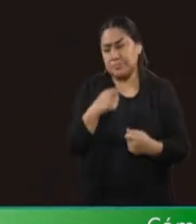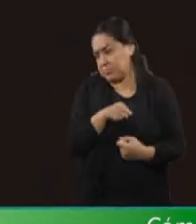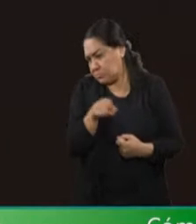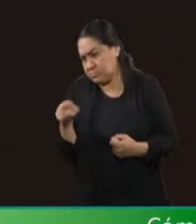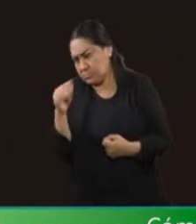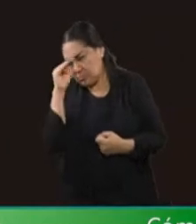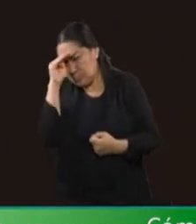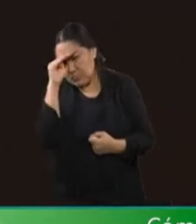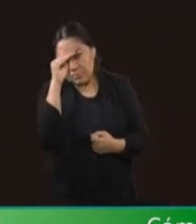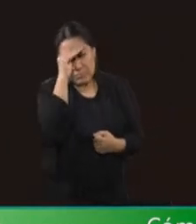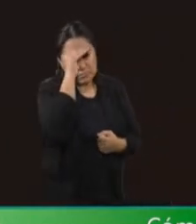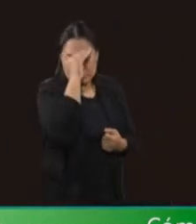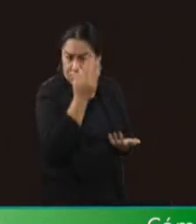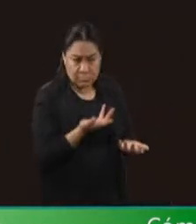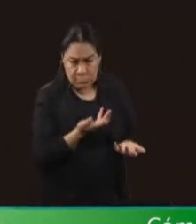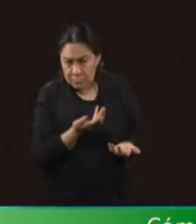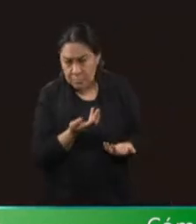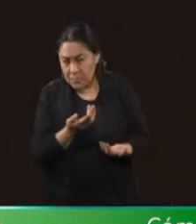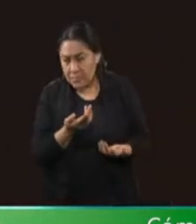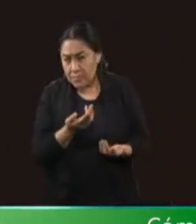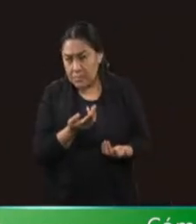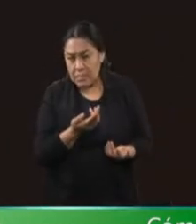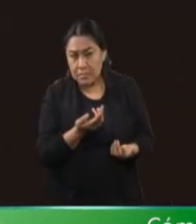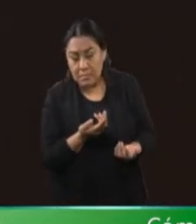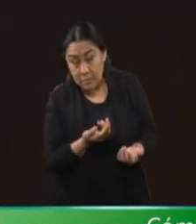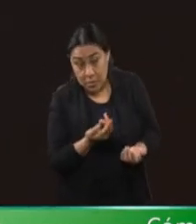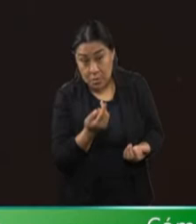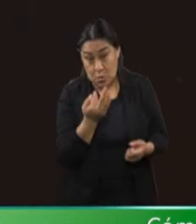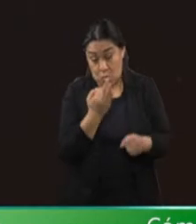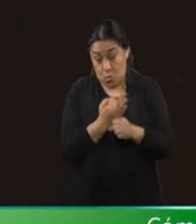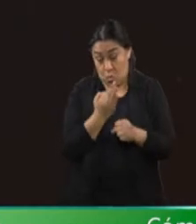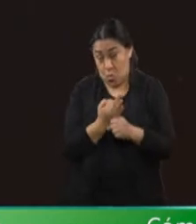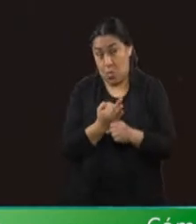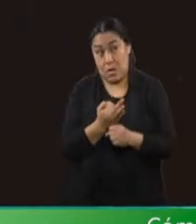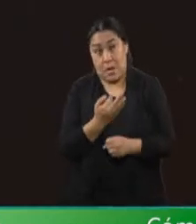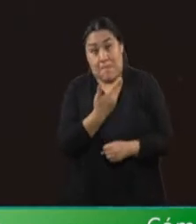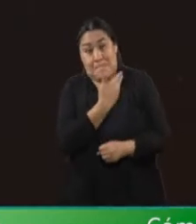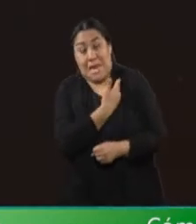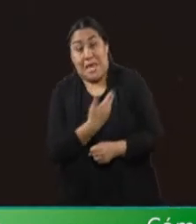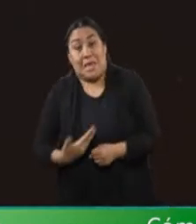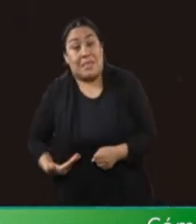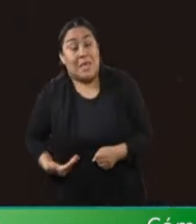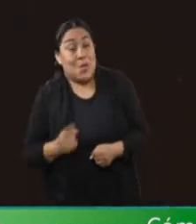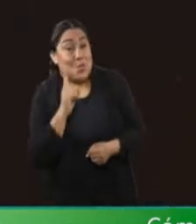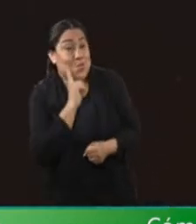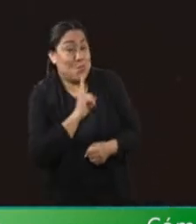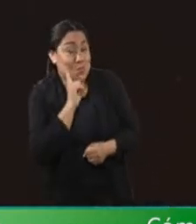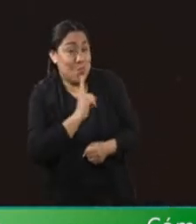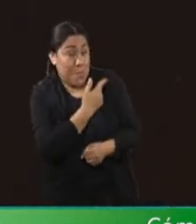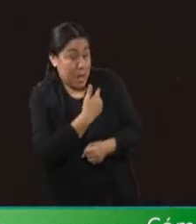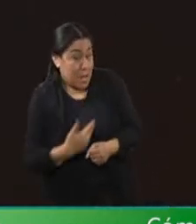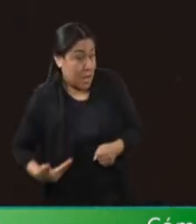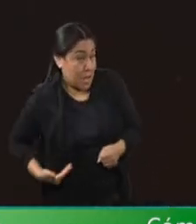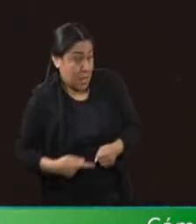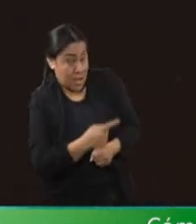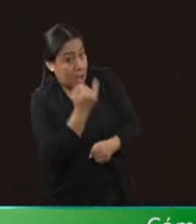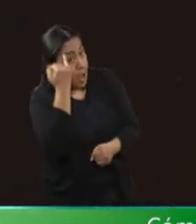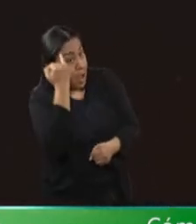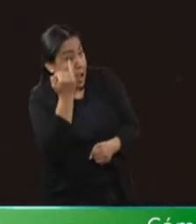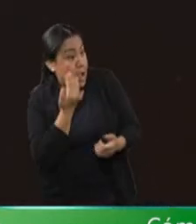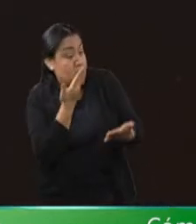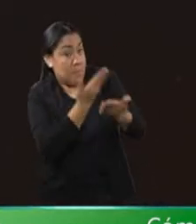pensado también que no es iniciativa de la presidenta, con A, de la República?